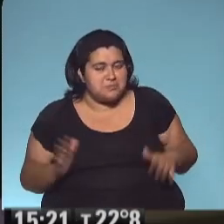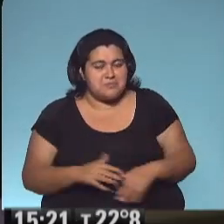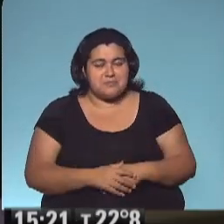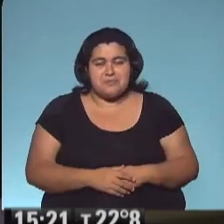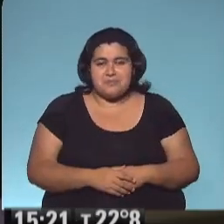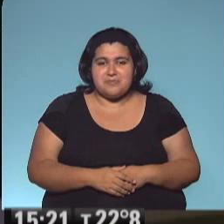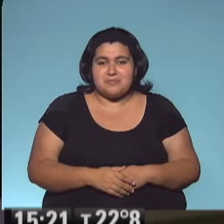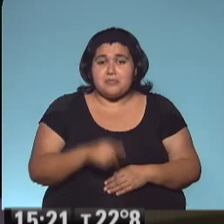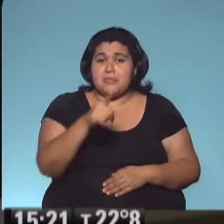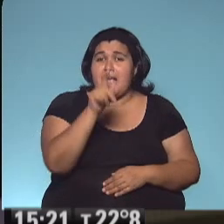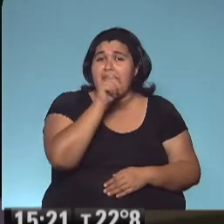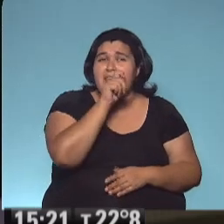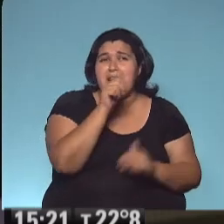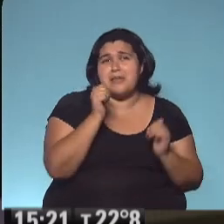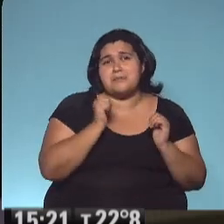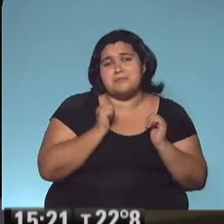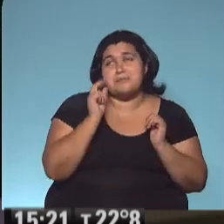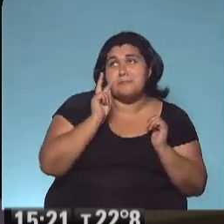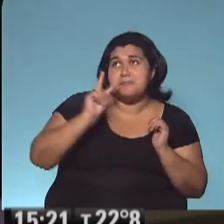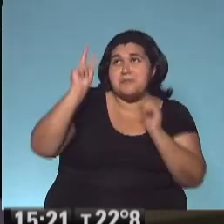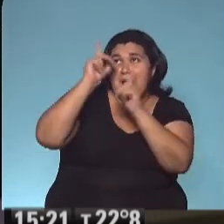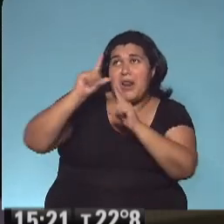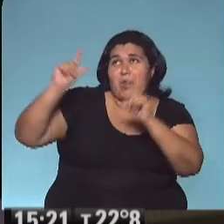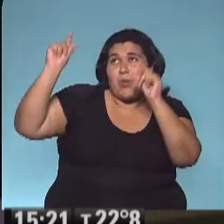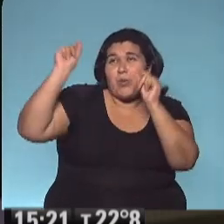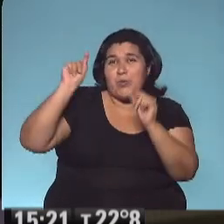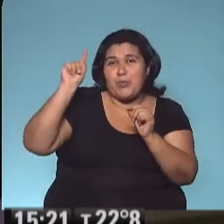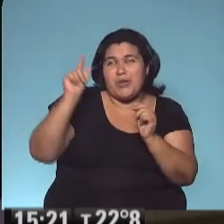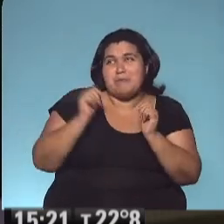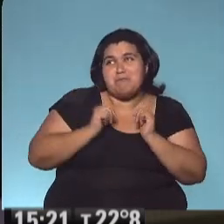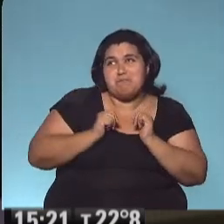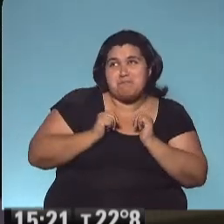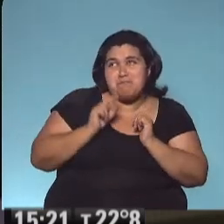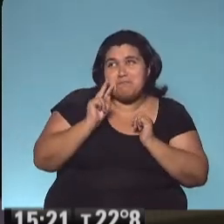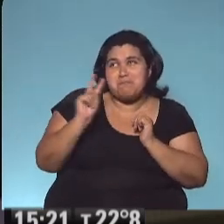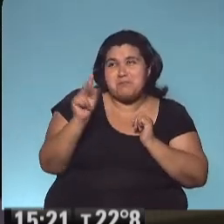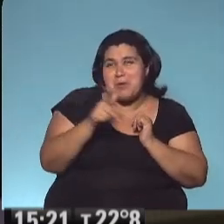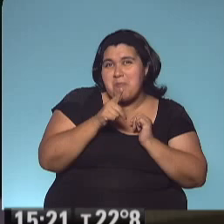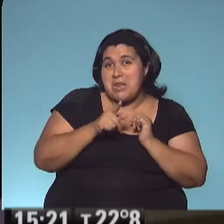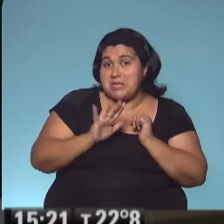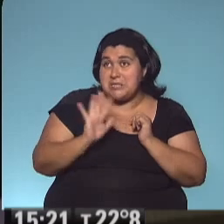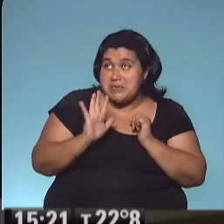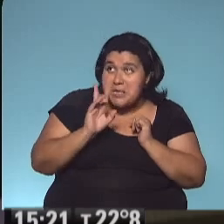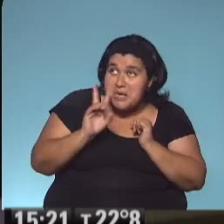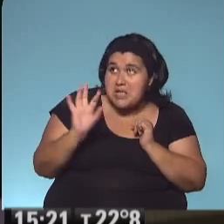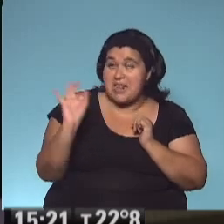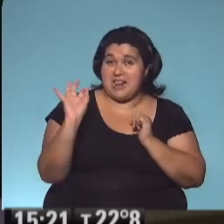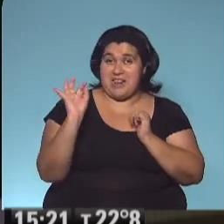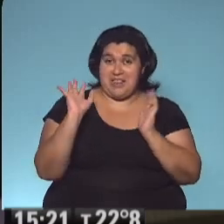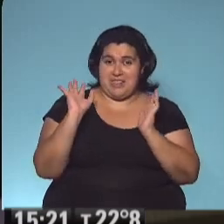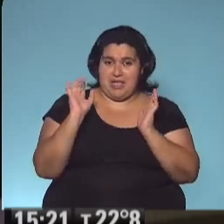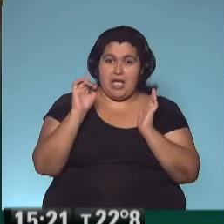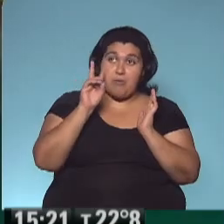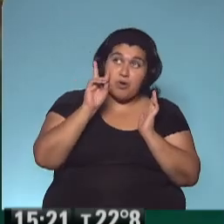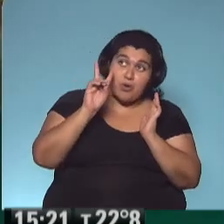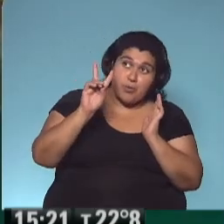Y hay una nena chiquita que mira la luna llena desde arriba de un banquito. Parece que no hubiera nada más, pero si miran bien, allá